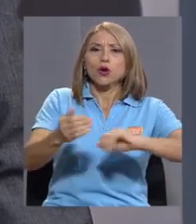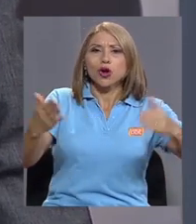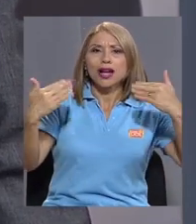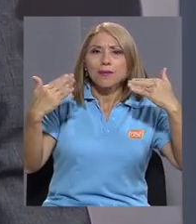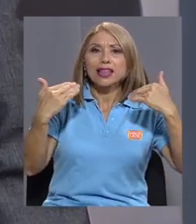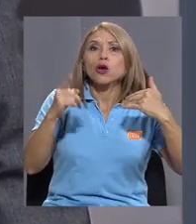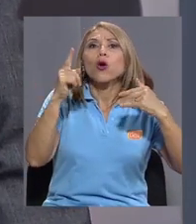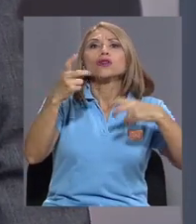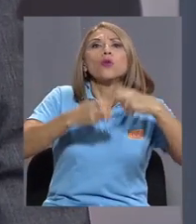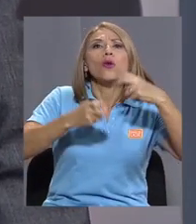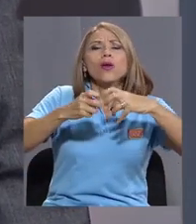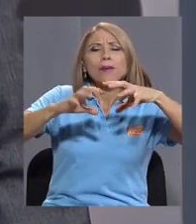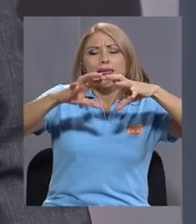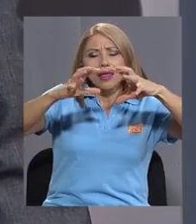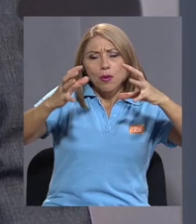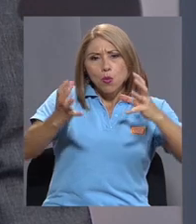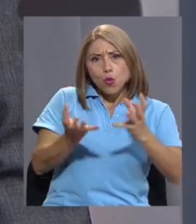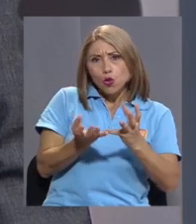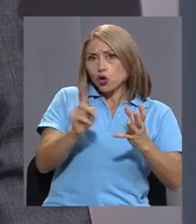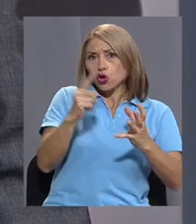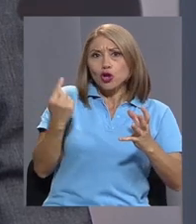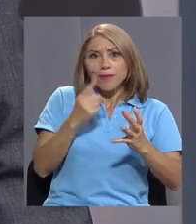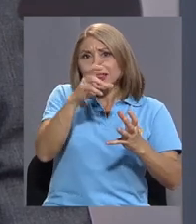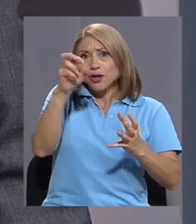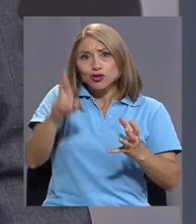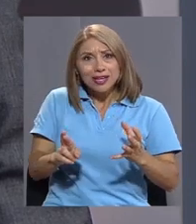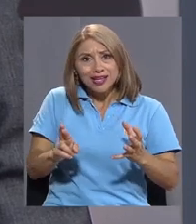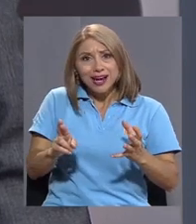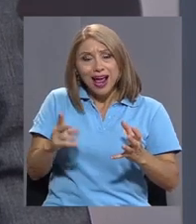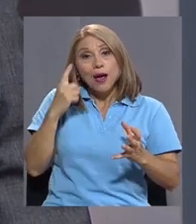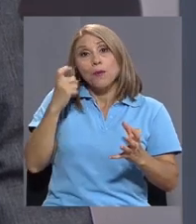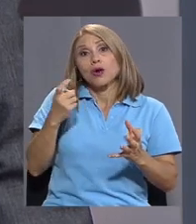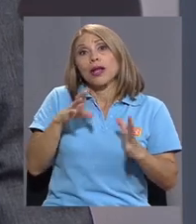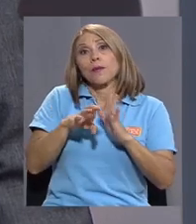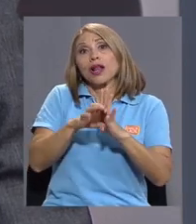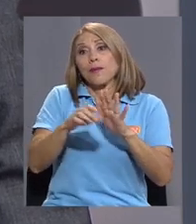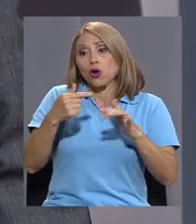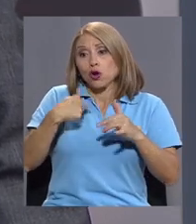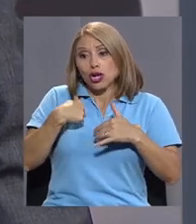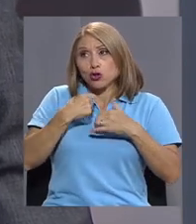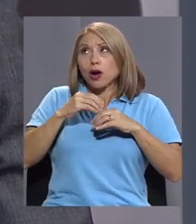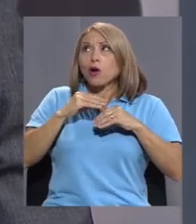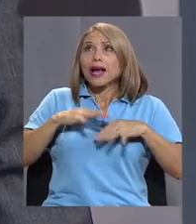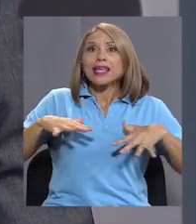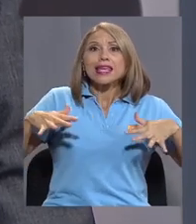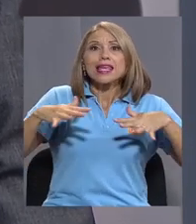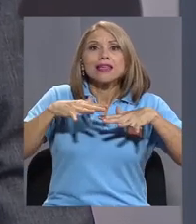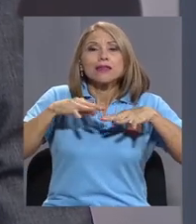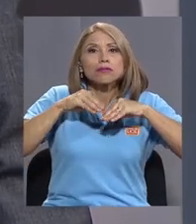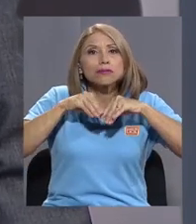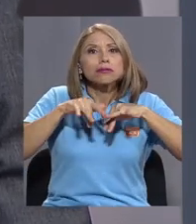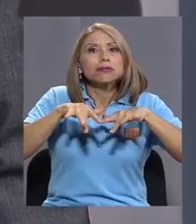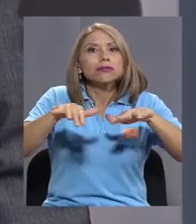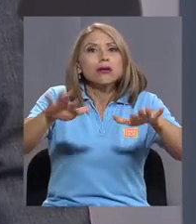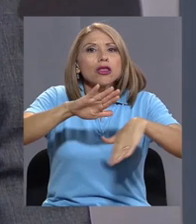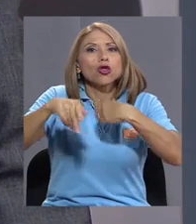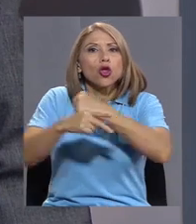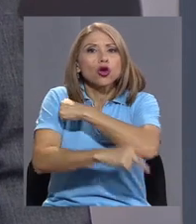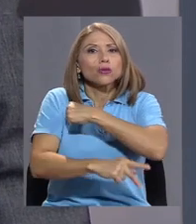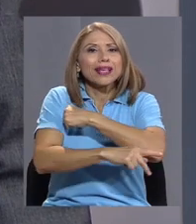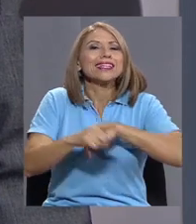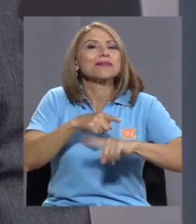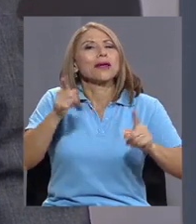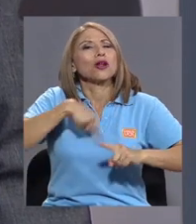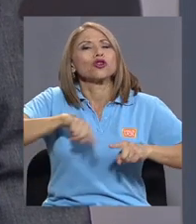no es solo un problema de Costa Rica, porque lo que yo mito aquí, la atmósfera es de todos los países, eso es muy importante, pero concentrándonos nosotros en el